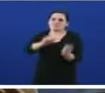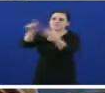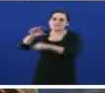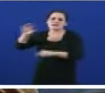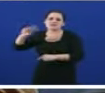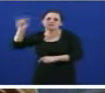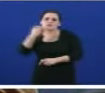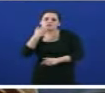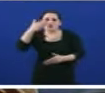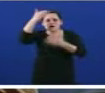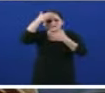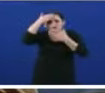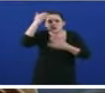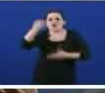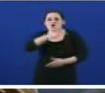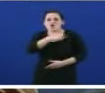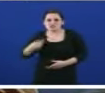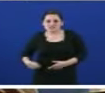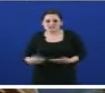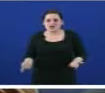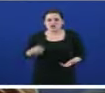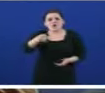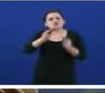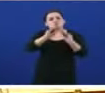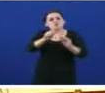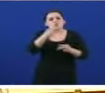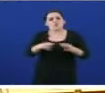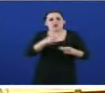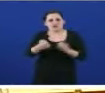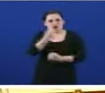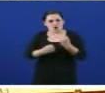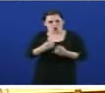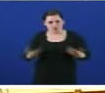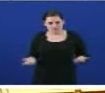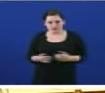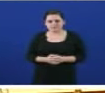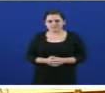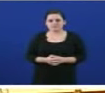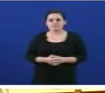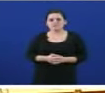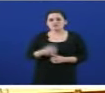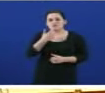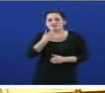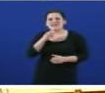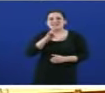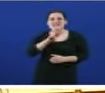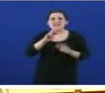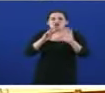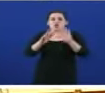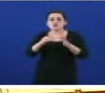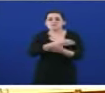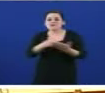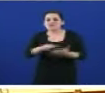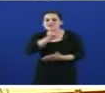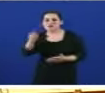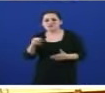emprego do seu goberno. Esta é, señoría, a súa política económica. E, desde logo, non será reducindo en 38 millóns de euros